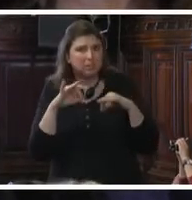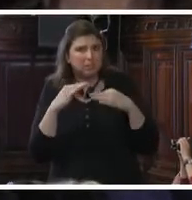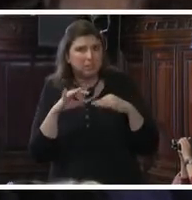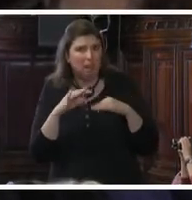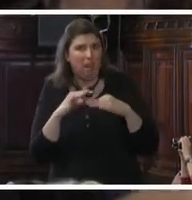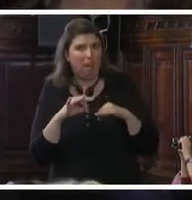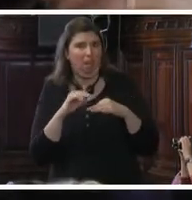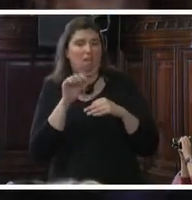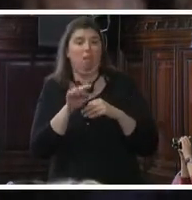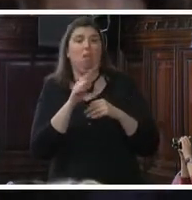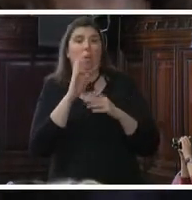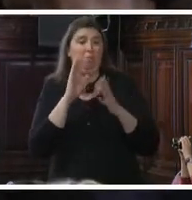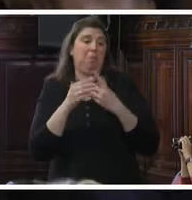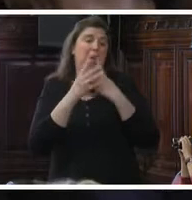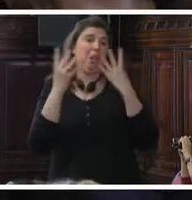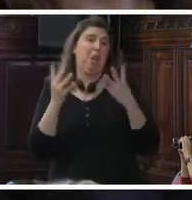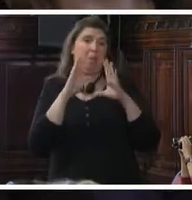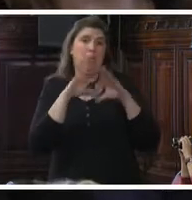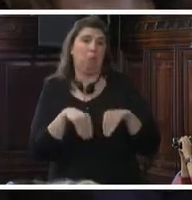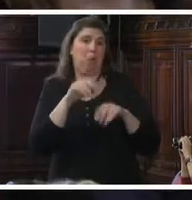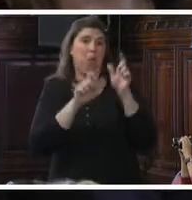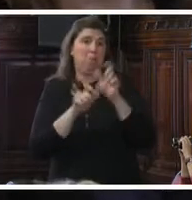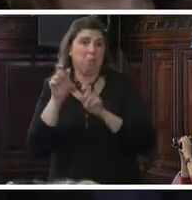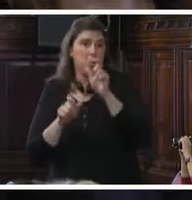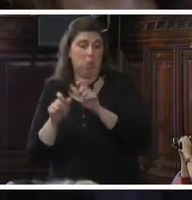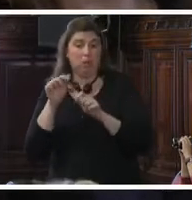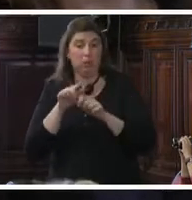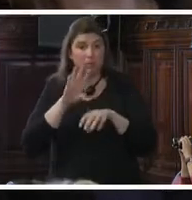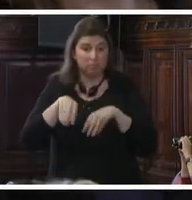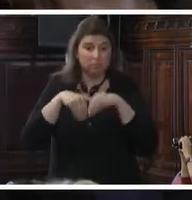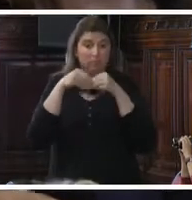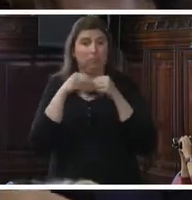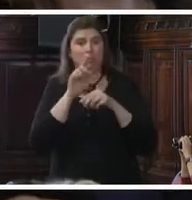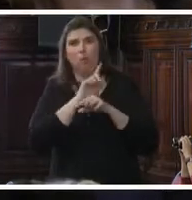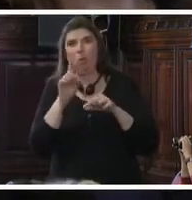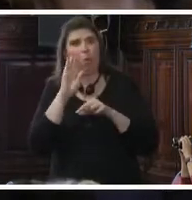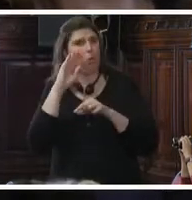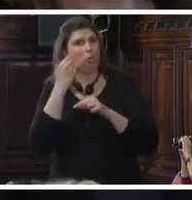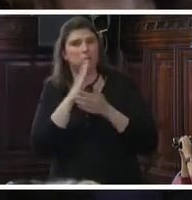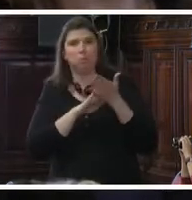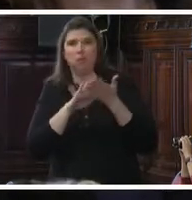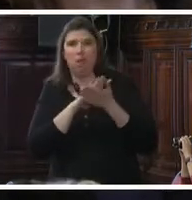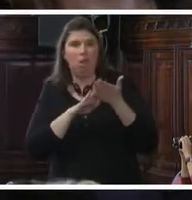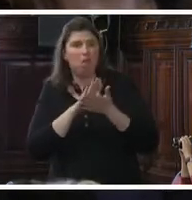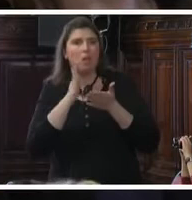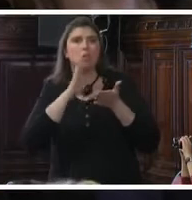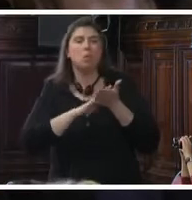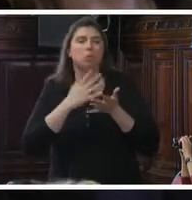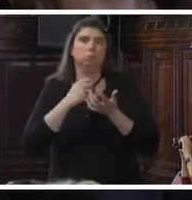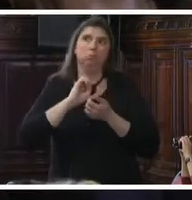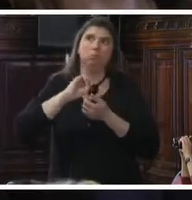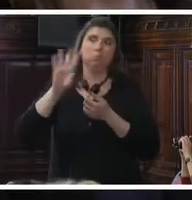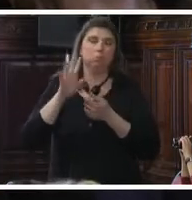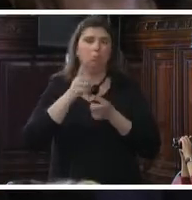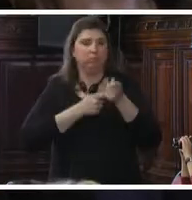específico de la victimización por trata. Esto sumado al desconocimiento sobre el fenómeno de la trata de personas, su confusión con